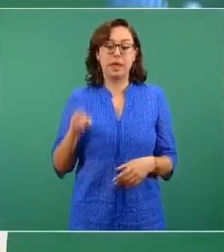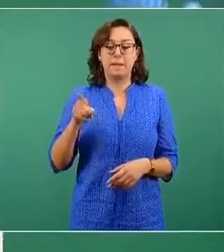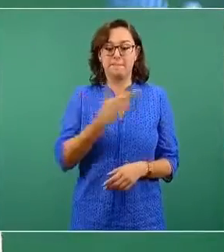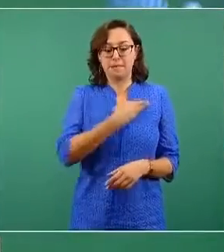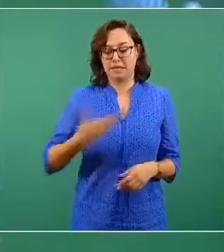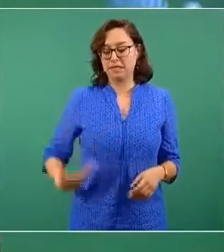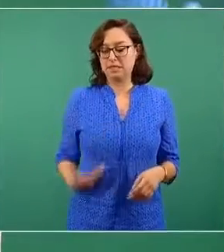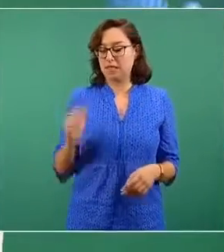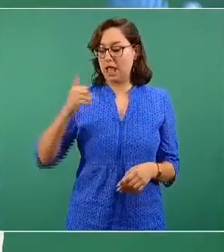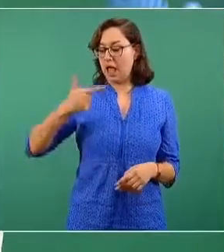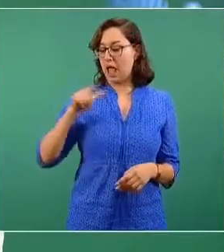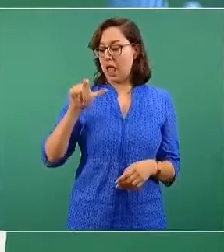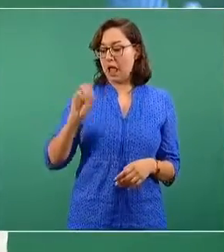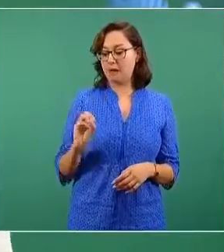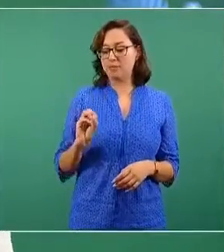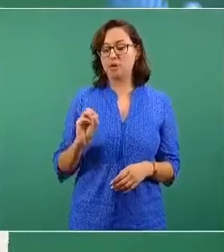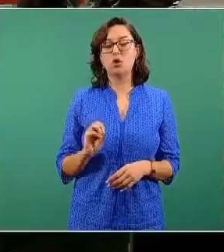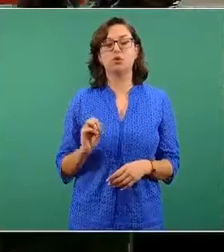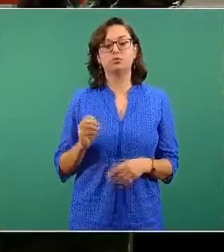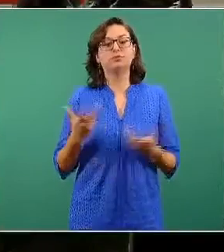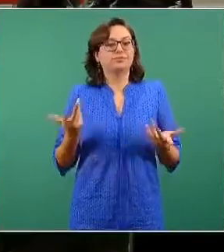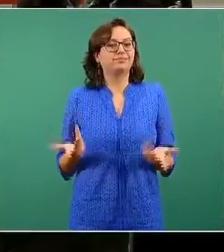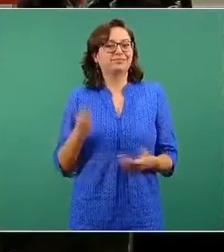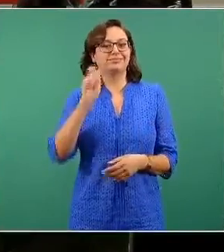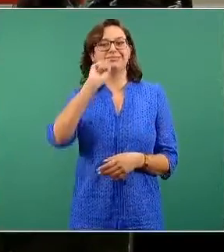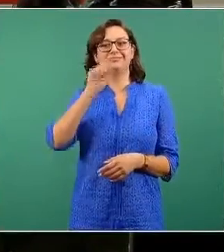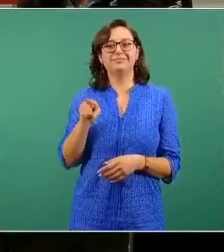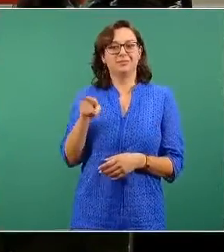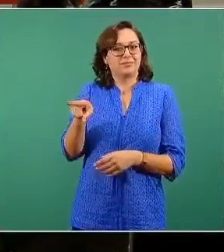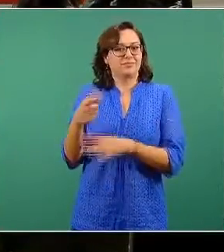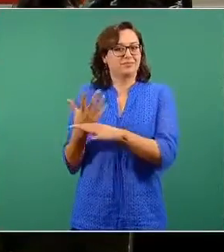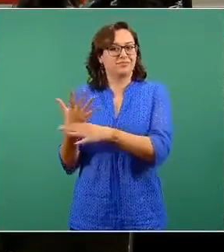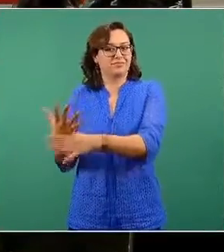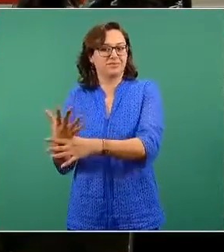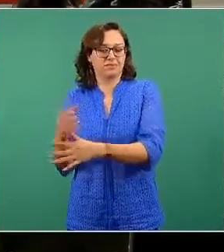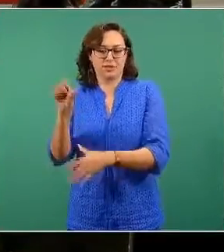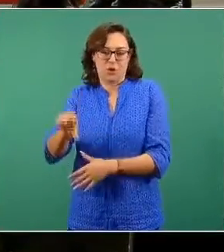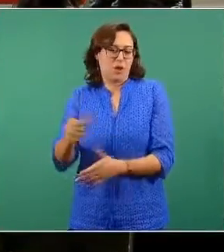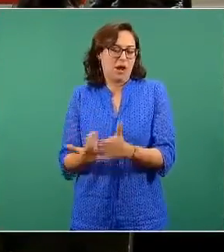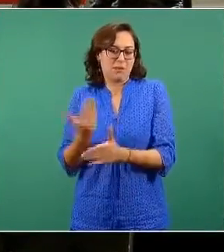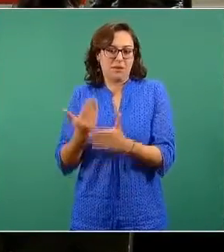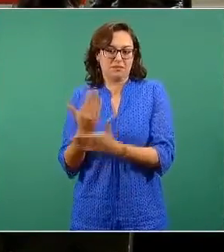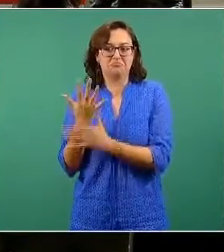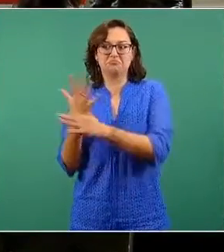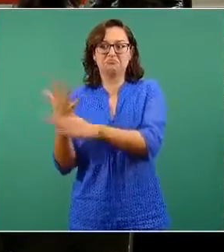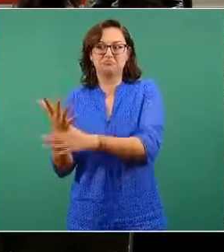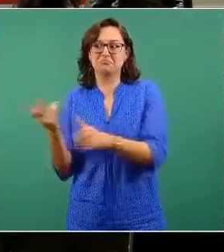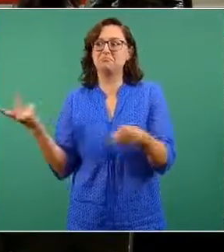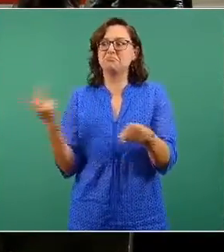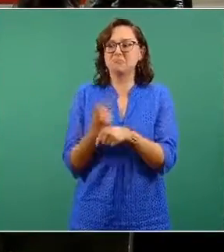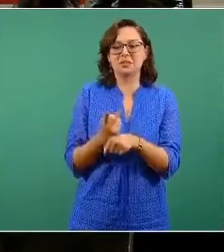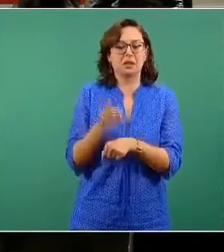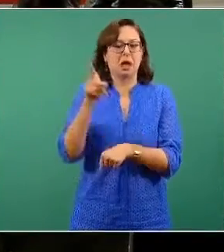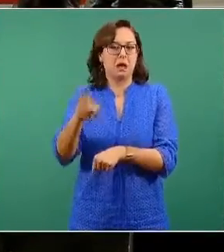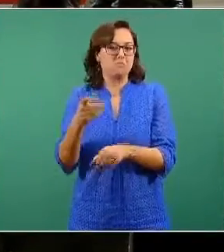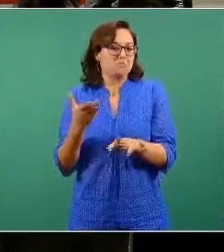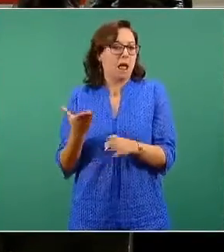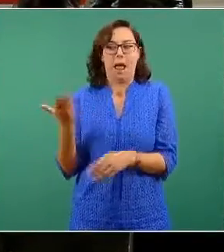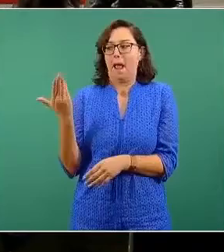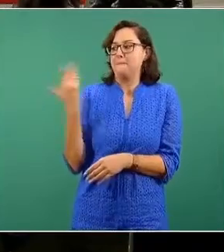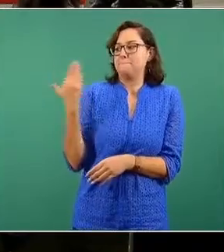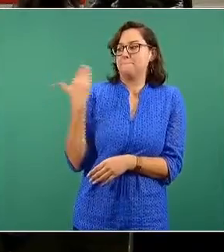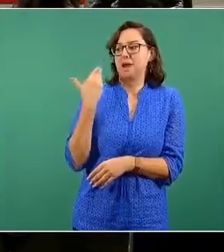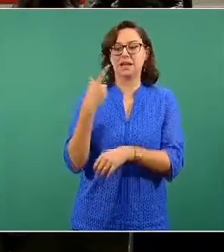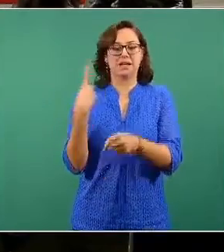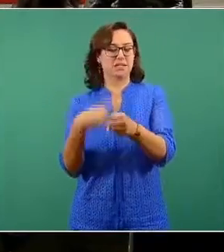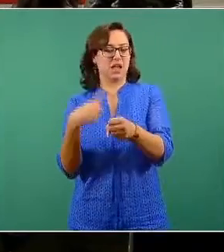presidente, el licenciado López Obrador, y justamente lo que él mismo comentaba esta mañana, cabe en ese espacio que está escrito desde